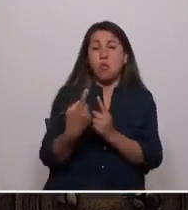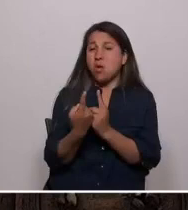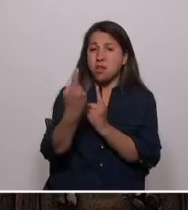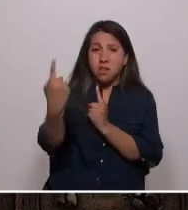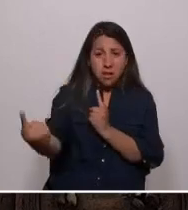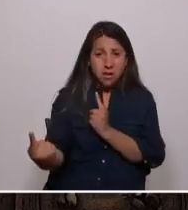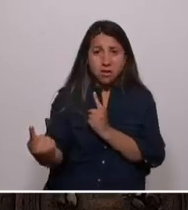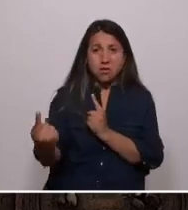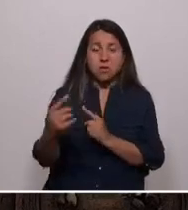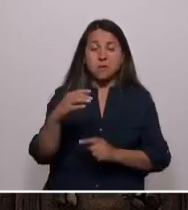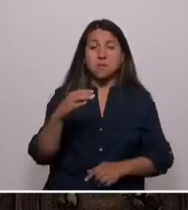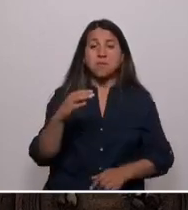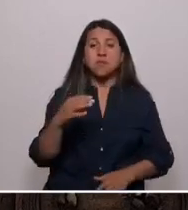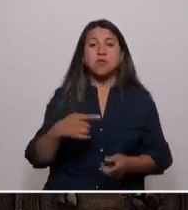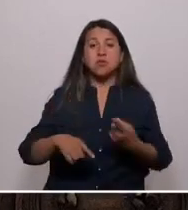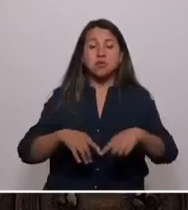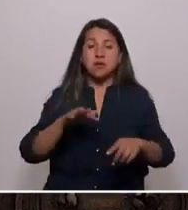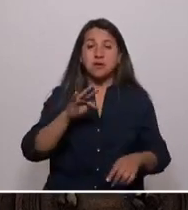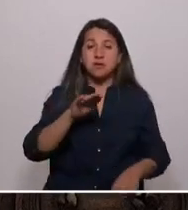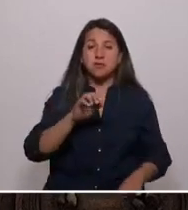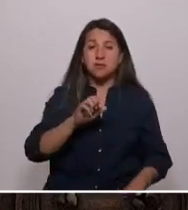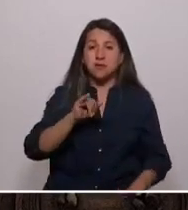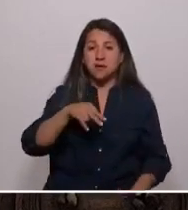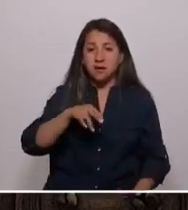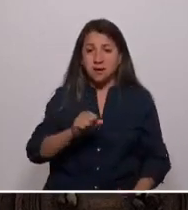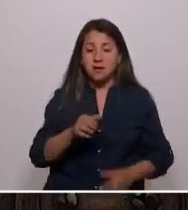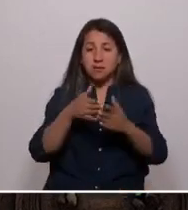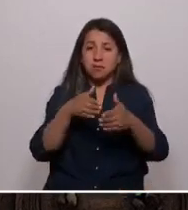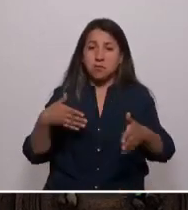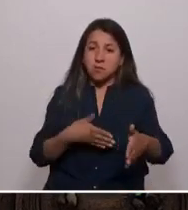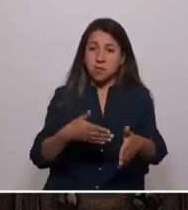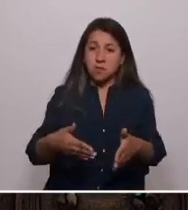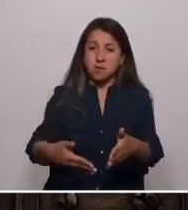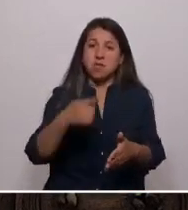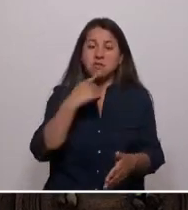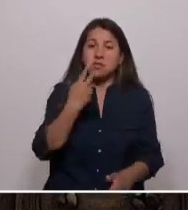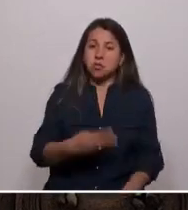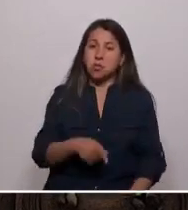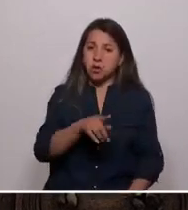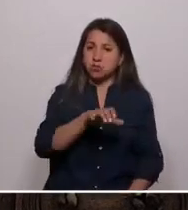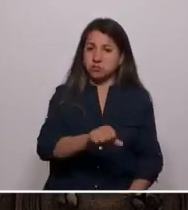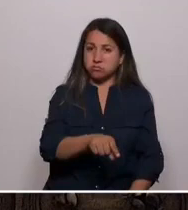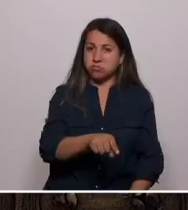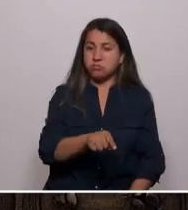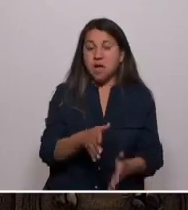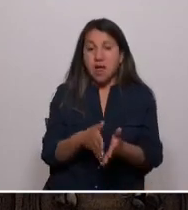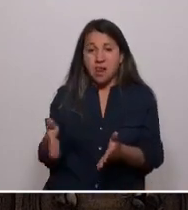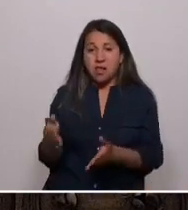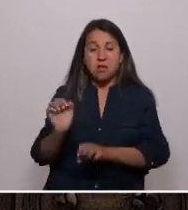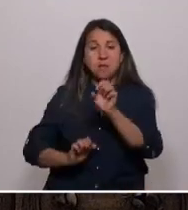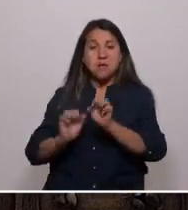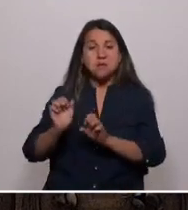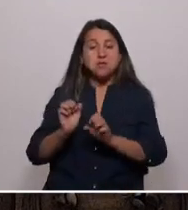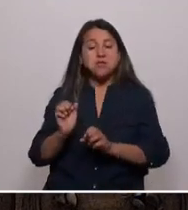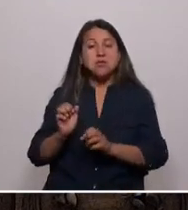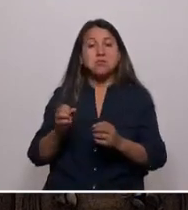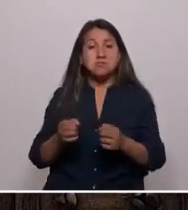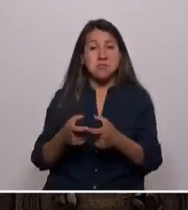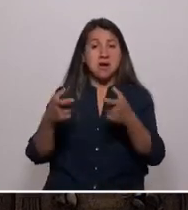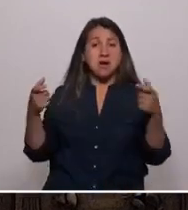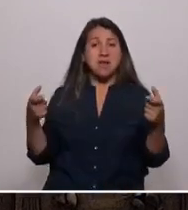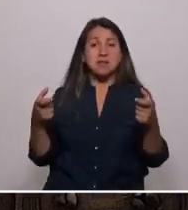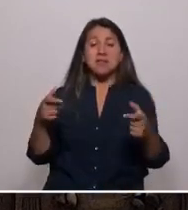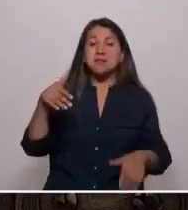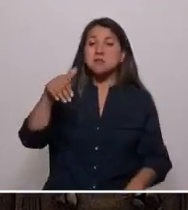Las caletas de Freirina no pueden instalarse porque sus tierras dicen tener dueño. Al lado de la planta fotovoltaica más grande de Sudamérica